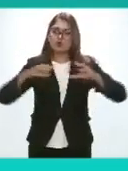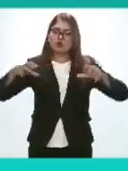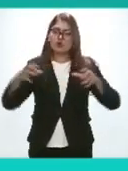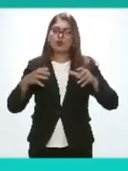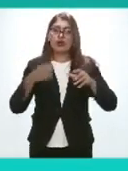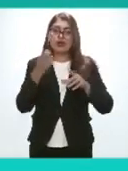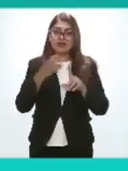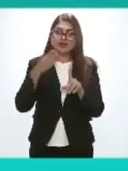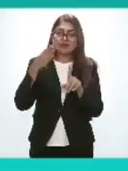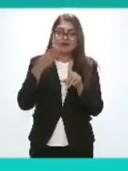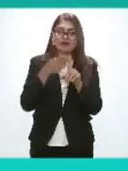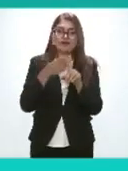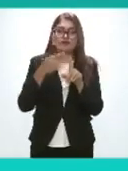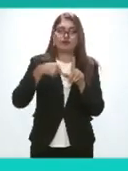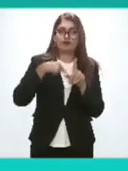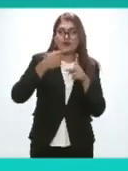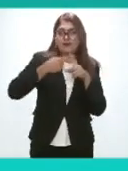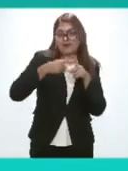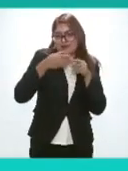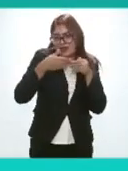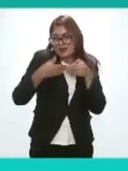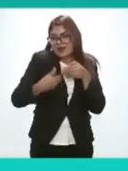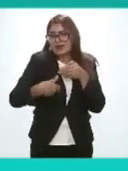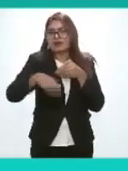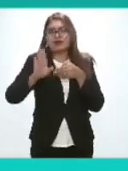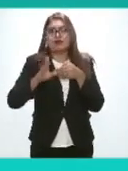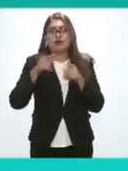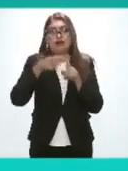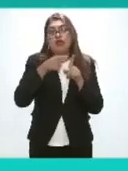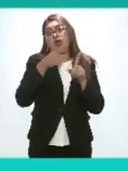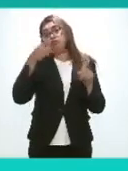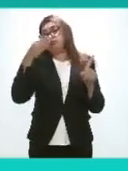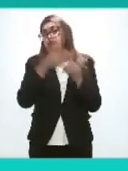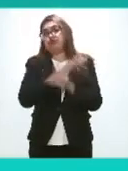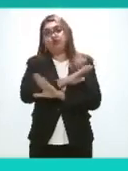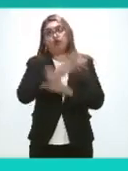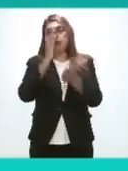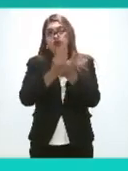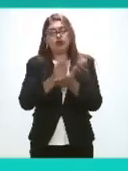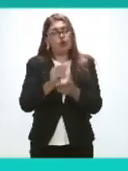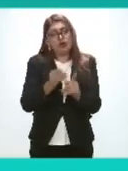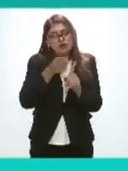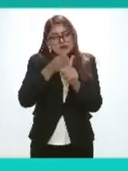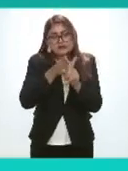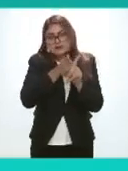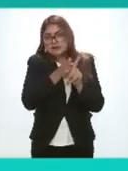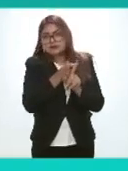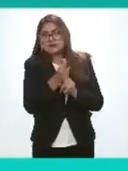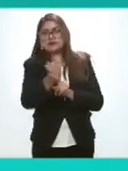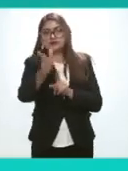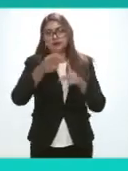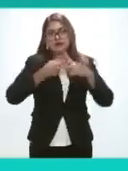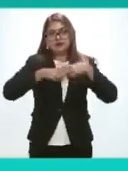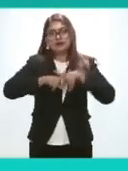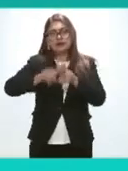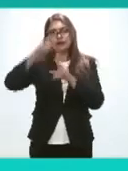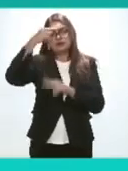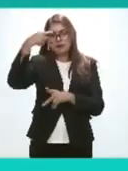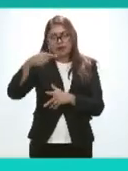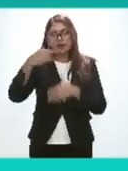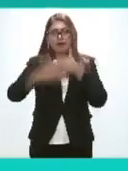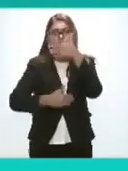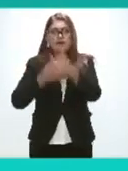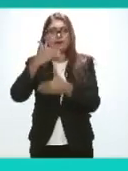de destino no es el punto final es el punto de partida de la implementación de la política nacional de datos abiertos con un alto potencial